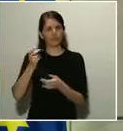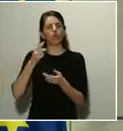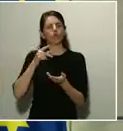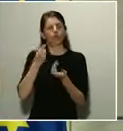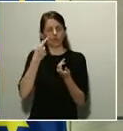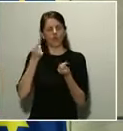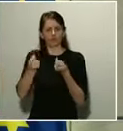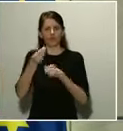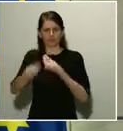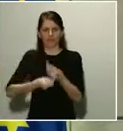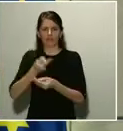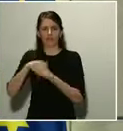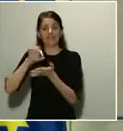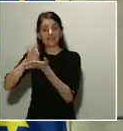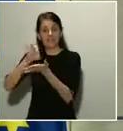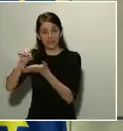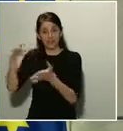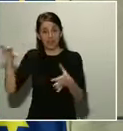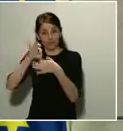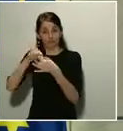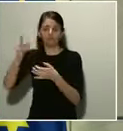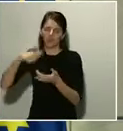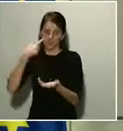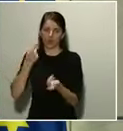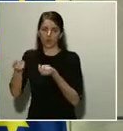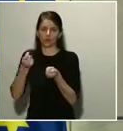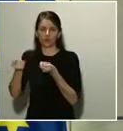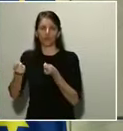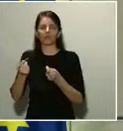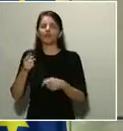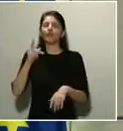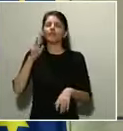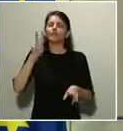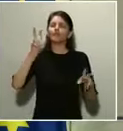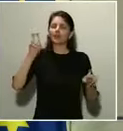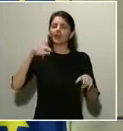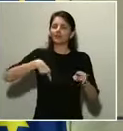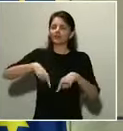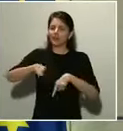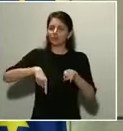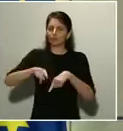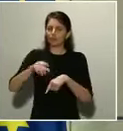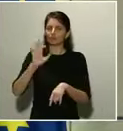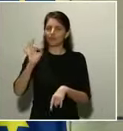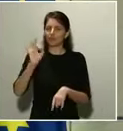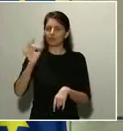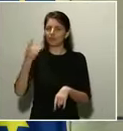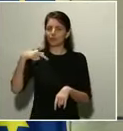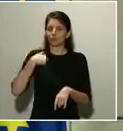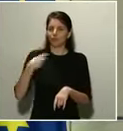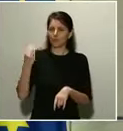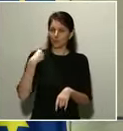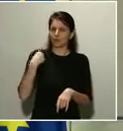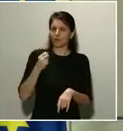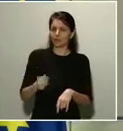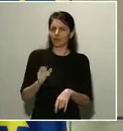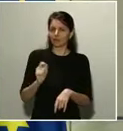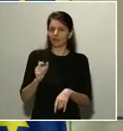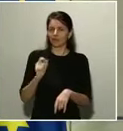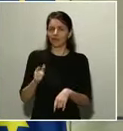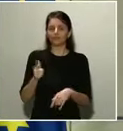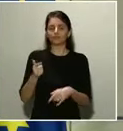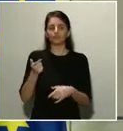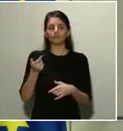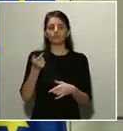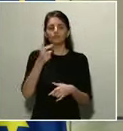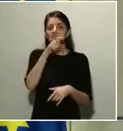transporte, esta es una consulta muy habitual que nos hacen en el propio ministerio y a muchos servicios de la administración. ¿Cuántas personas pueden